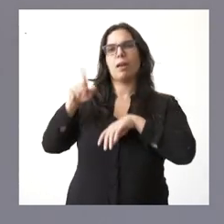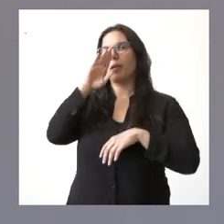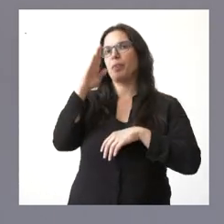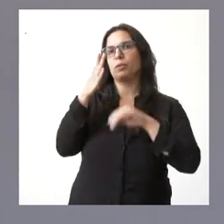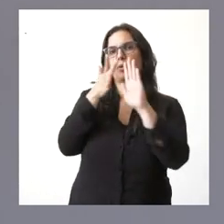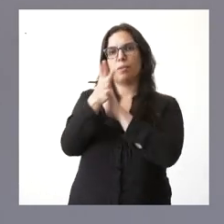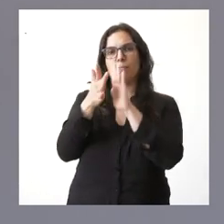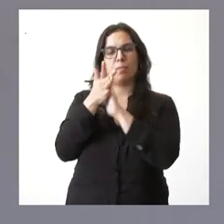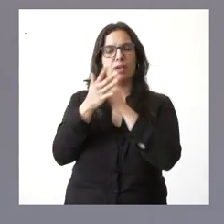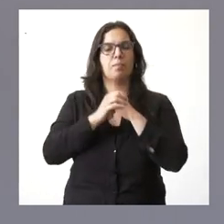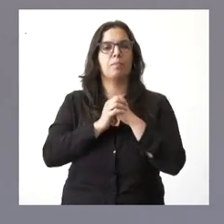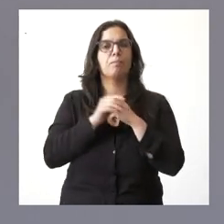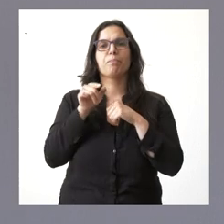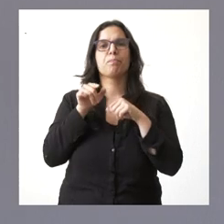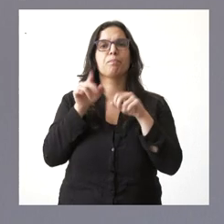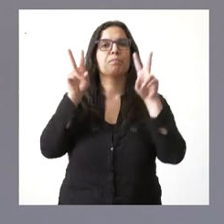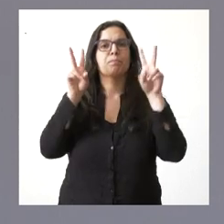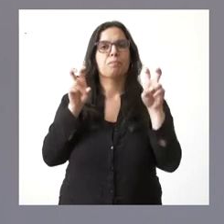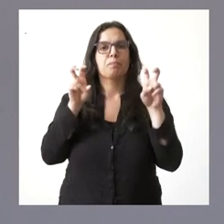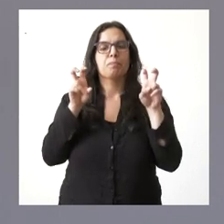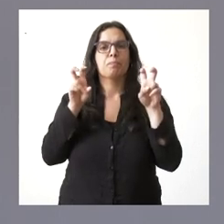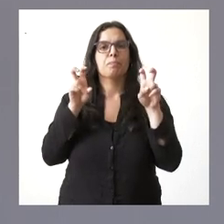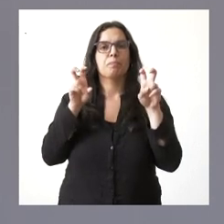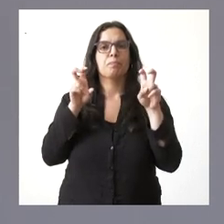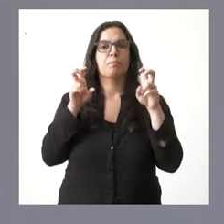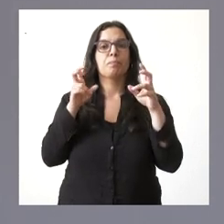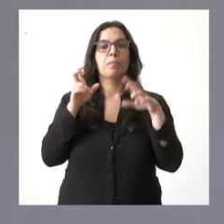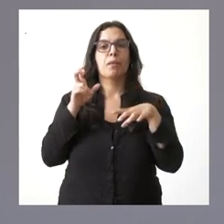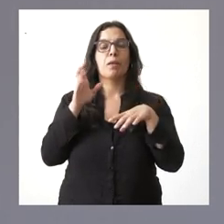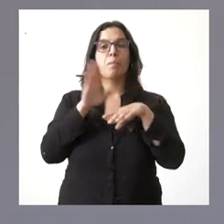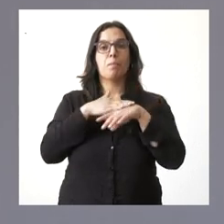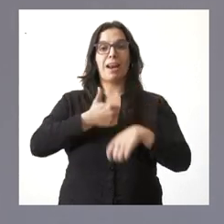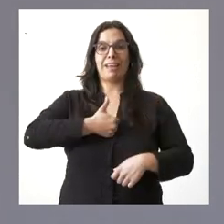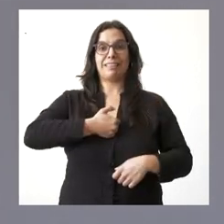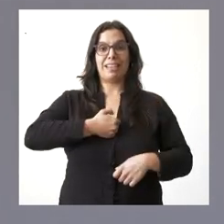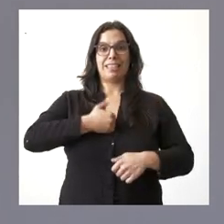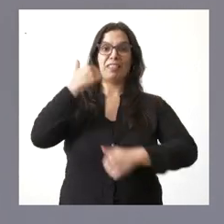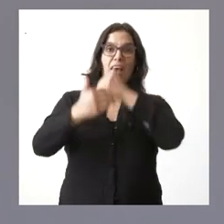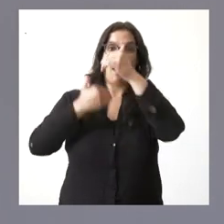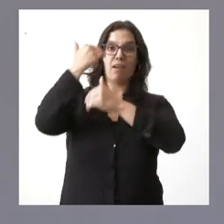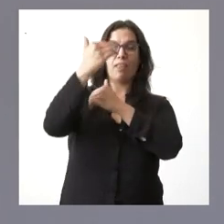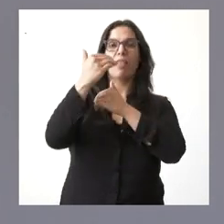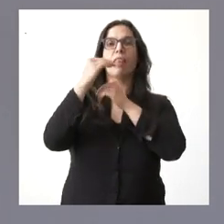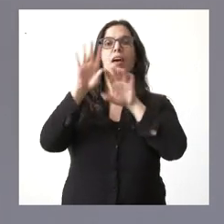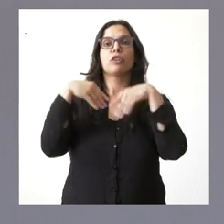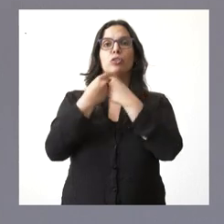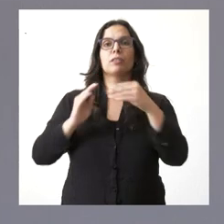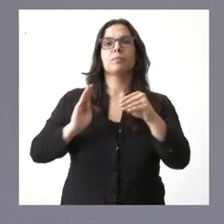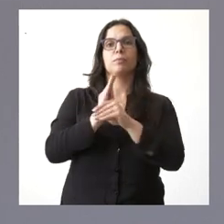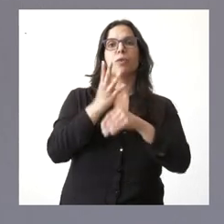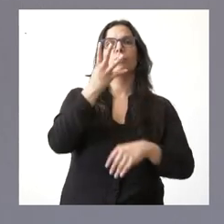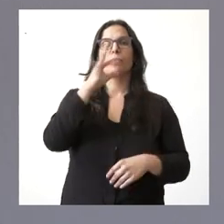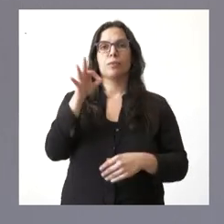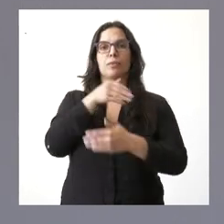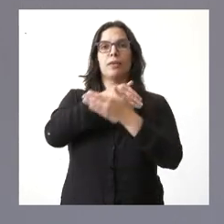trata de destinar para la teleasistencia avanzada un total de 40 millones de euros